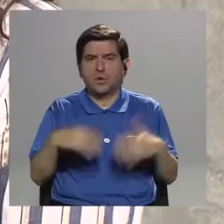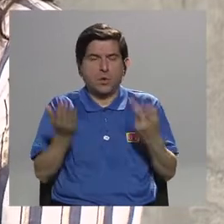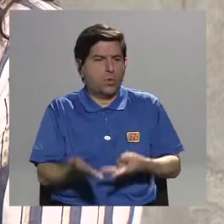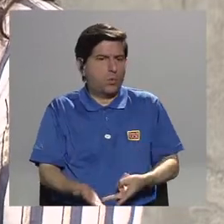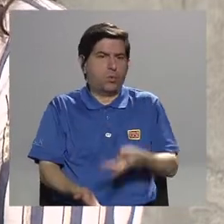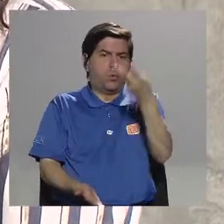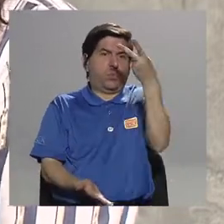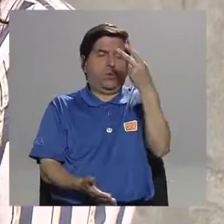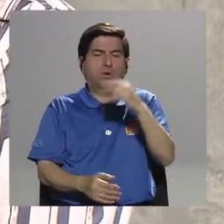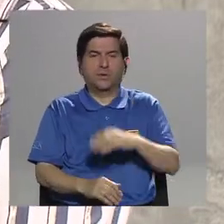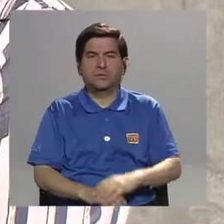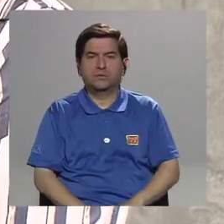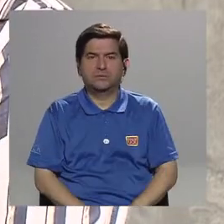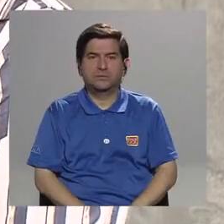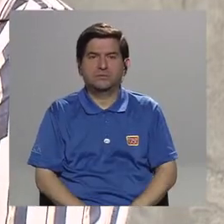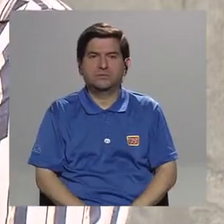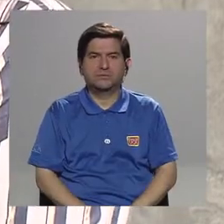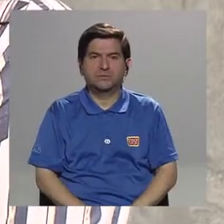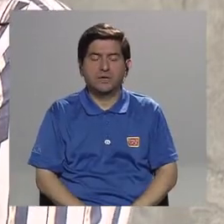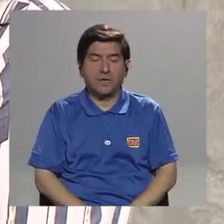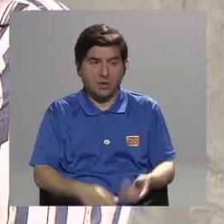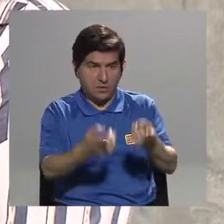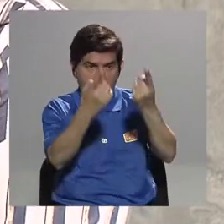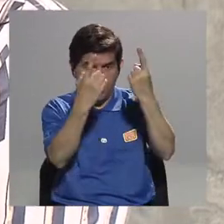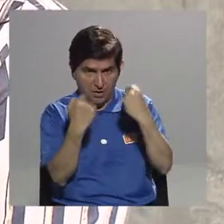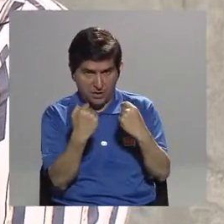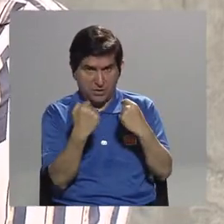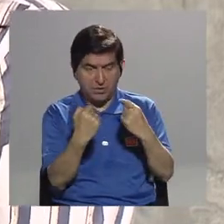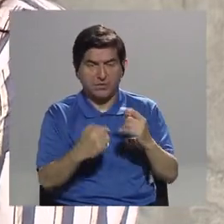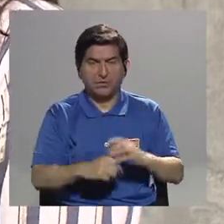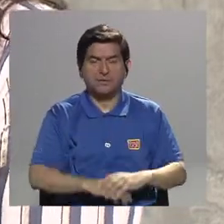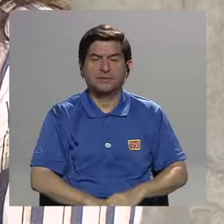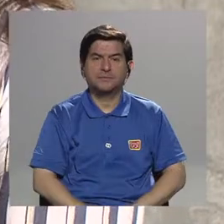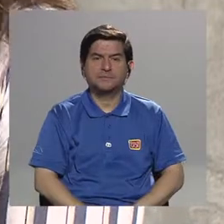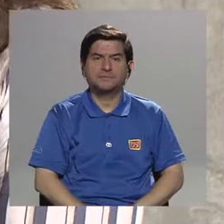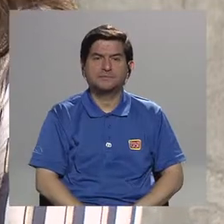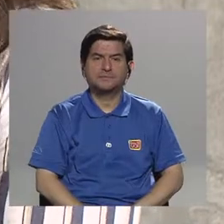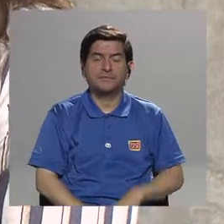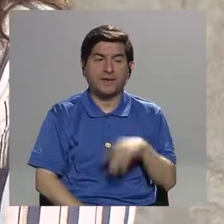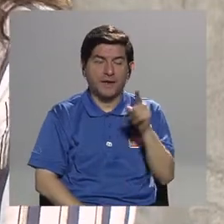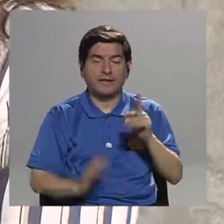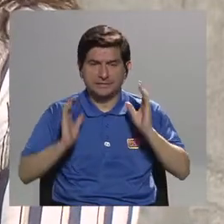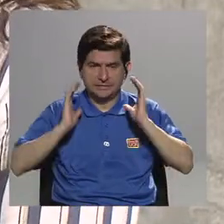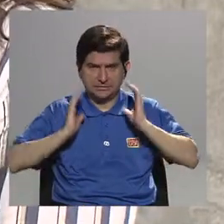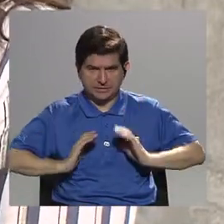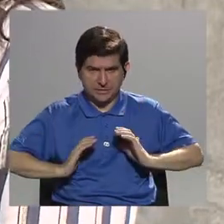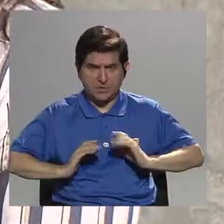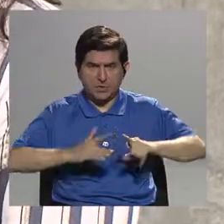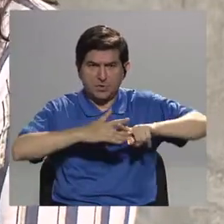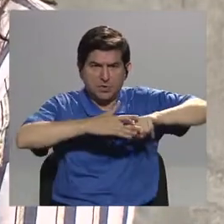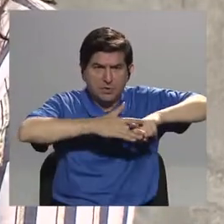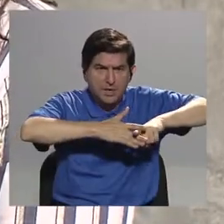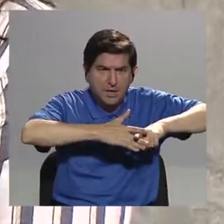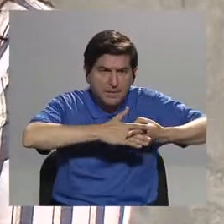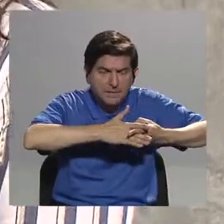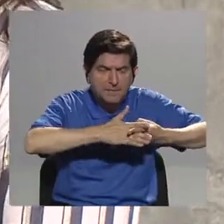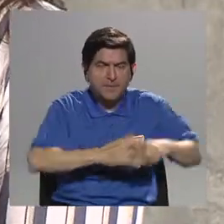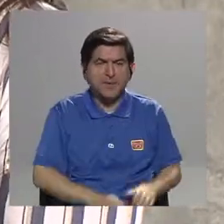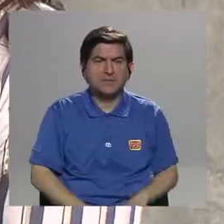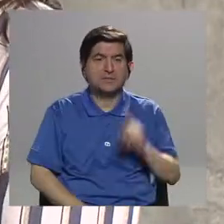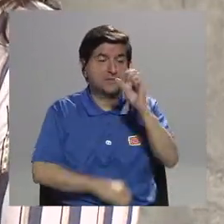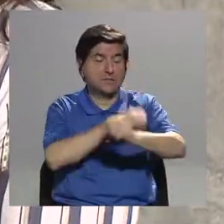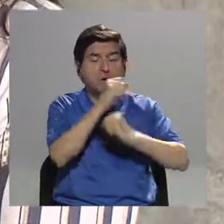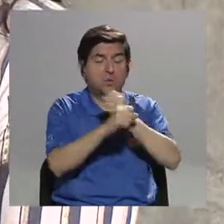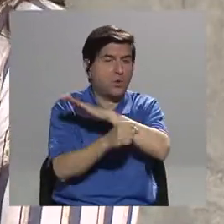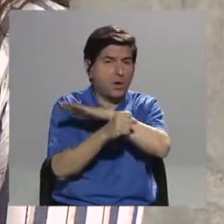desde que ingresa, el cuerpo se empieza, se utiliza un año completo ahora para medicina, que es el